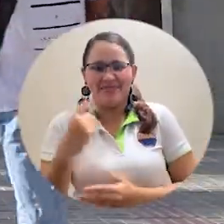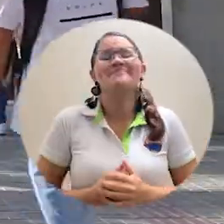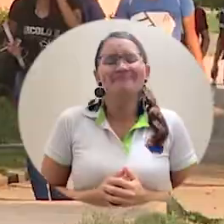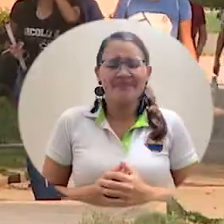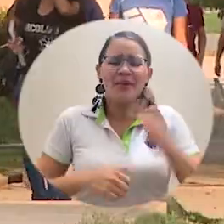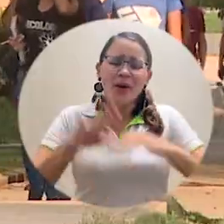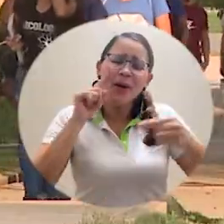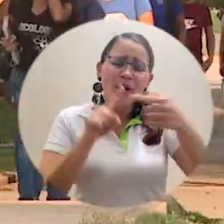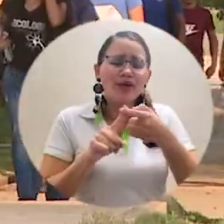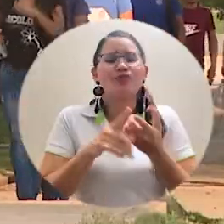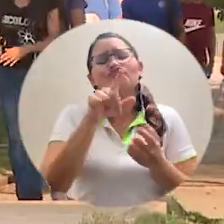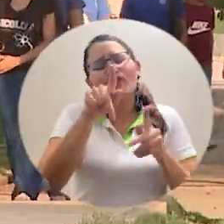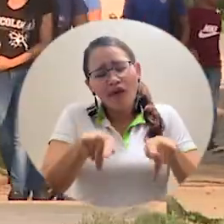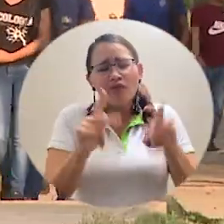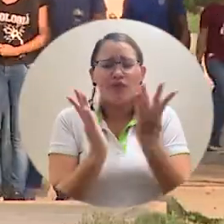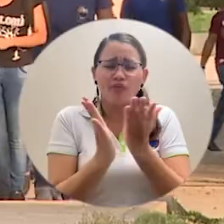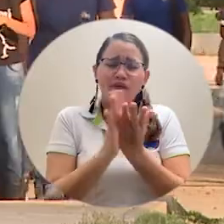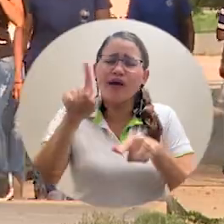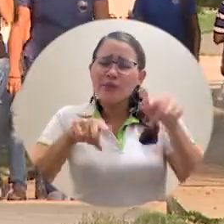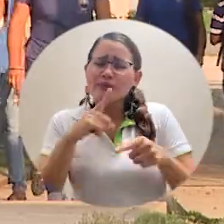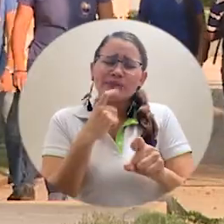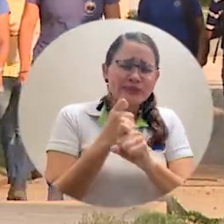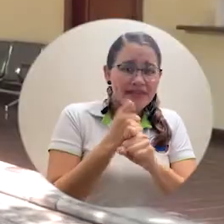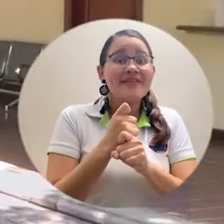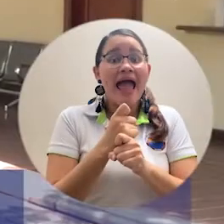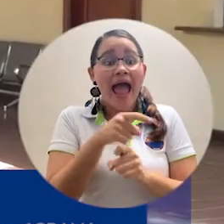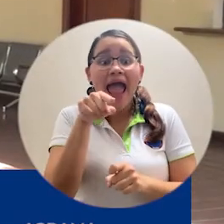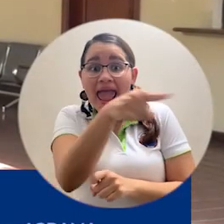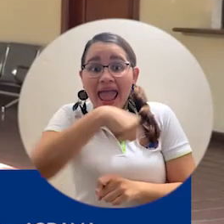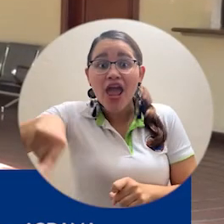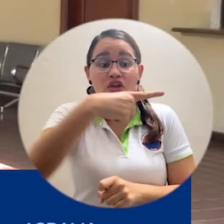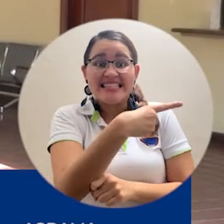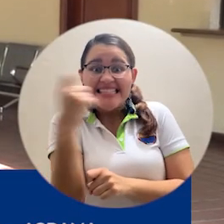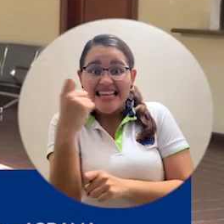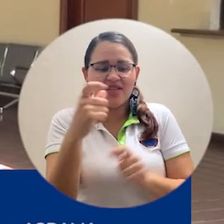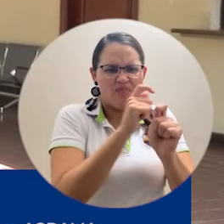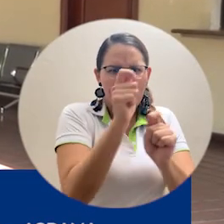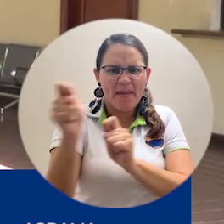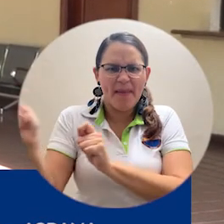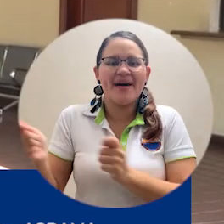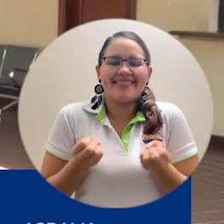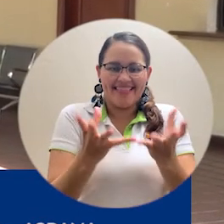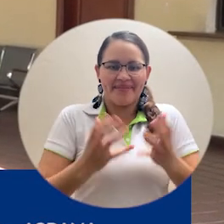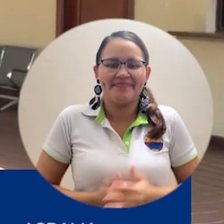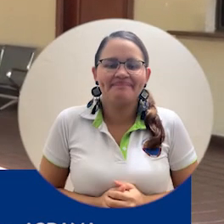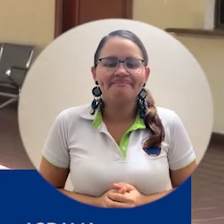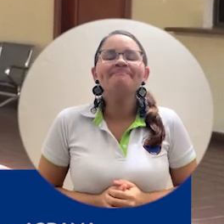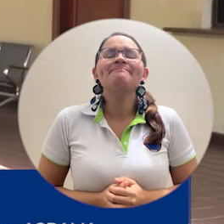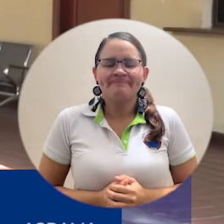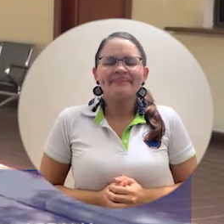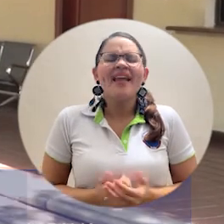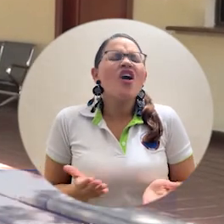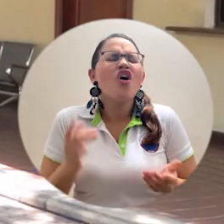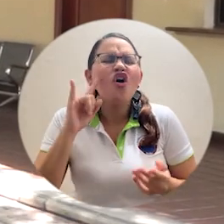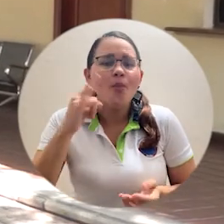estudiantes en condición de vulnerabilidad de Unimagdalena. Y que fueron adquiridos en una alianza que tiene